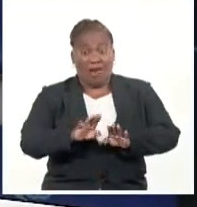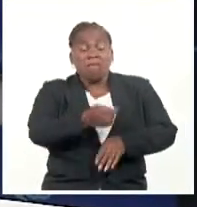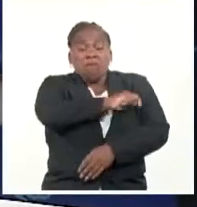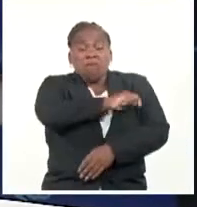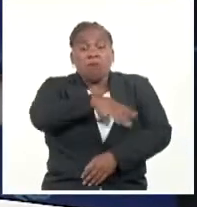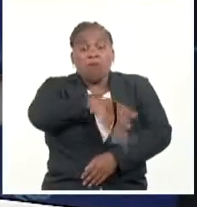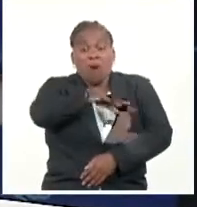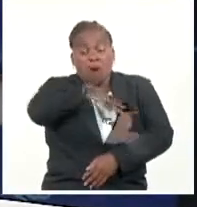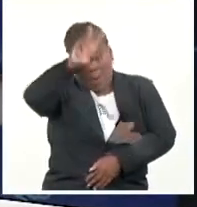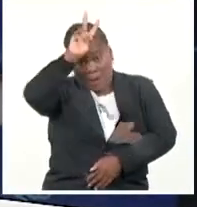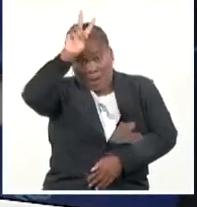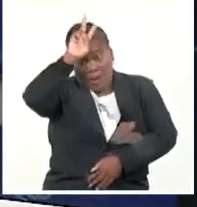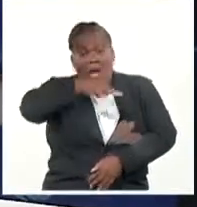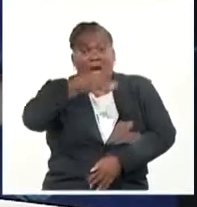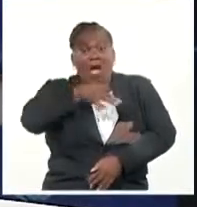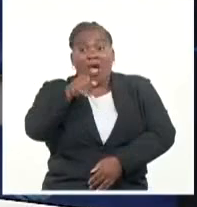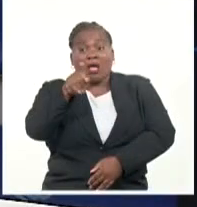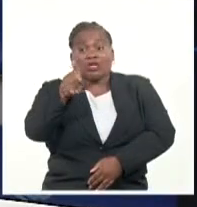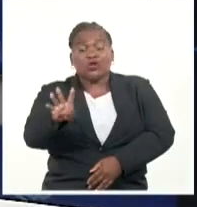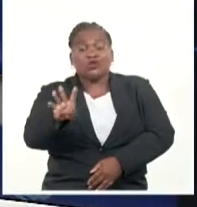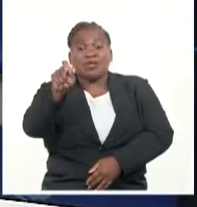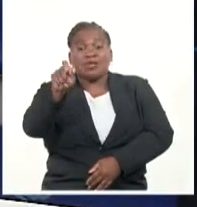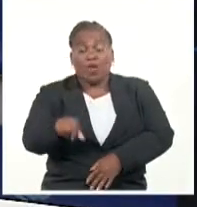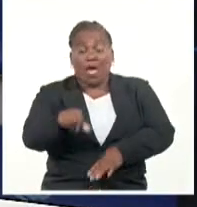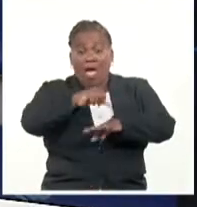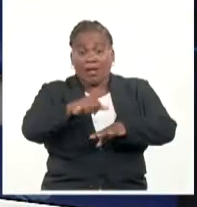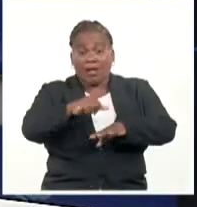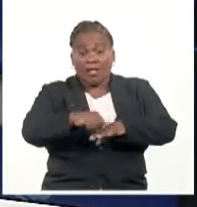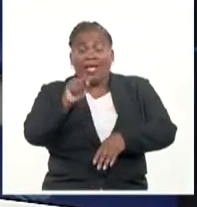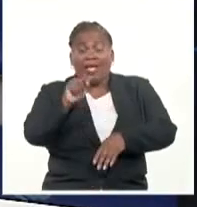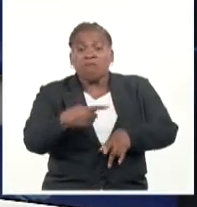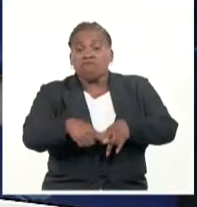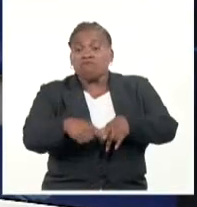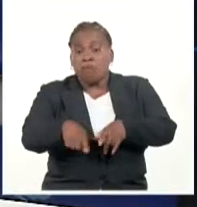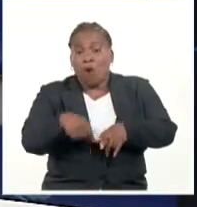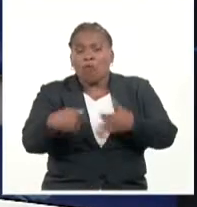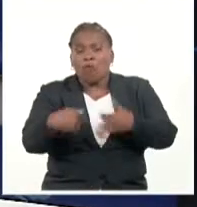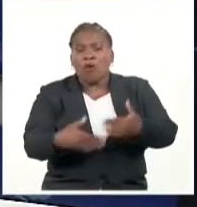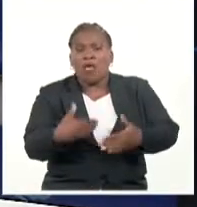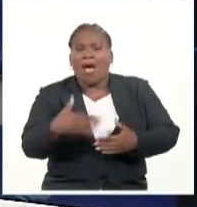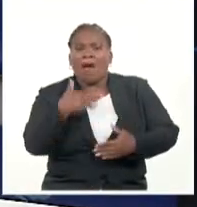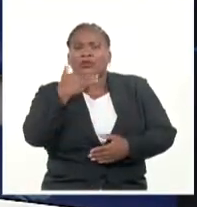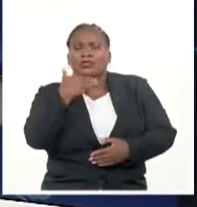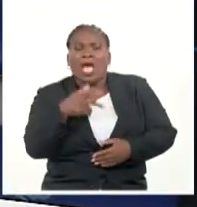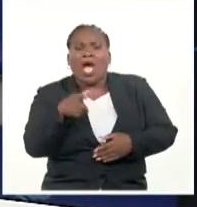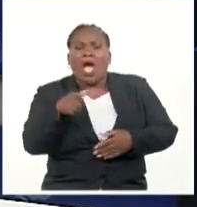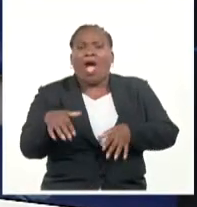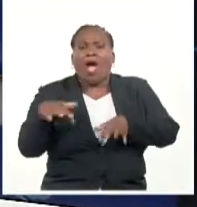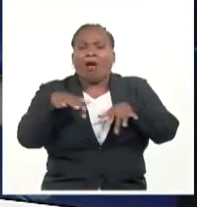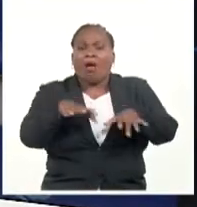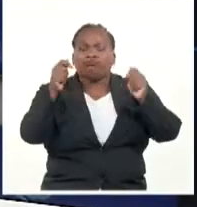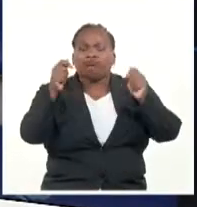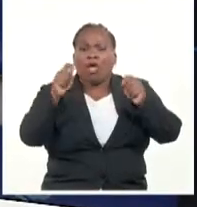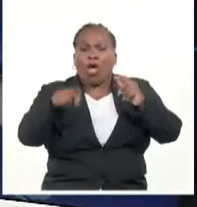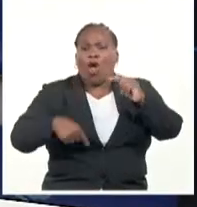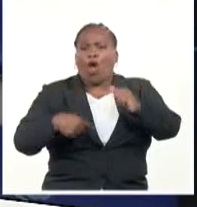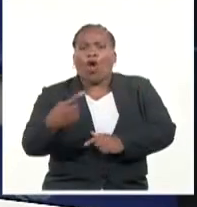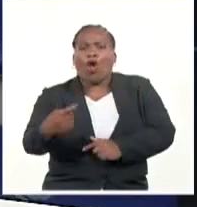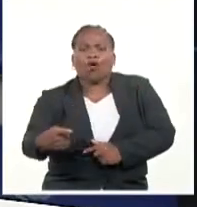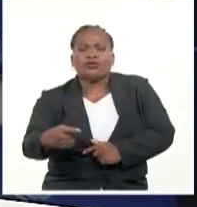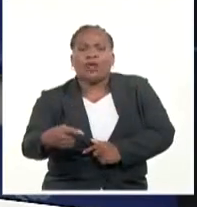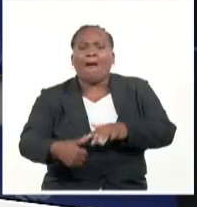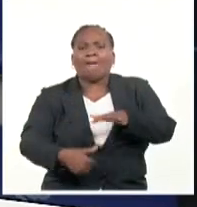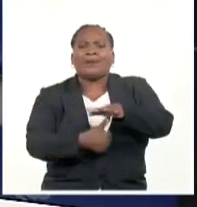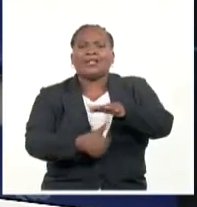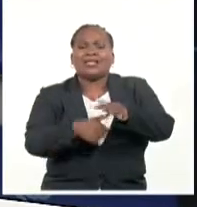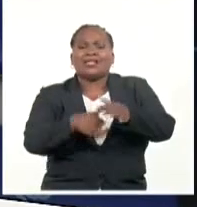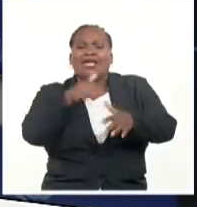menos 14 personas resultaron heridas producto de la represión de las fuerzas de seguridad a la manifestación contra la presidenta Dina Boluarte en